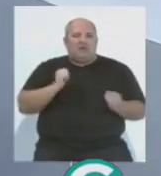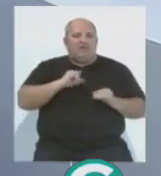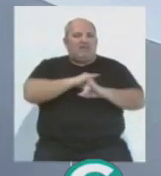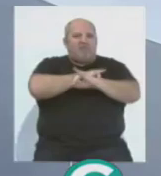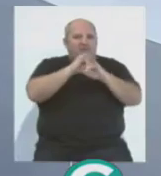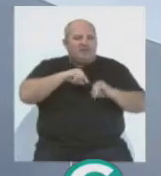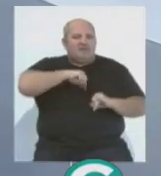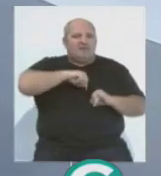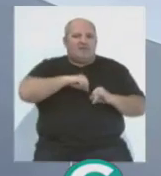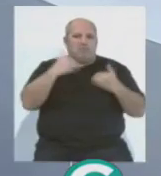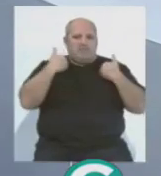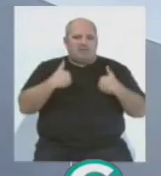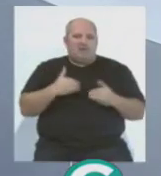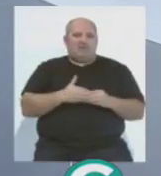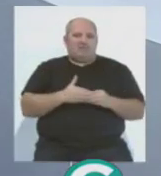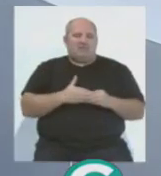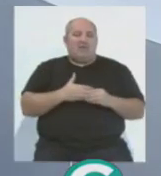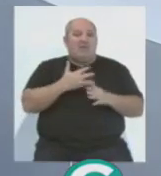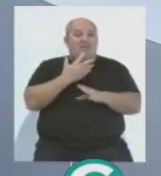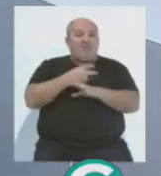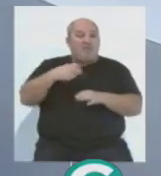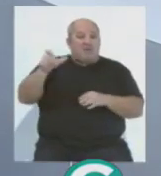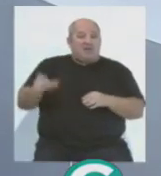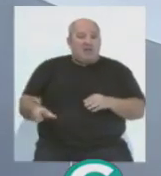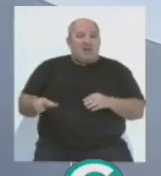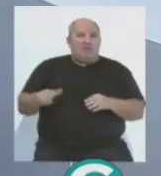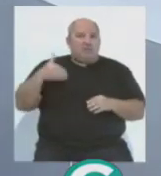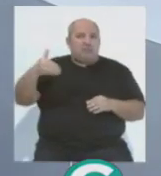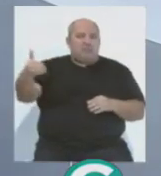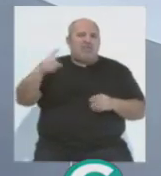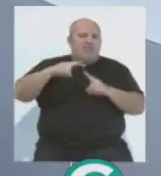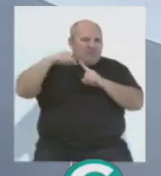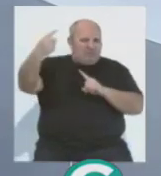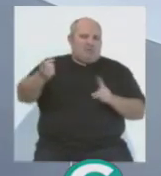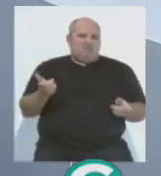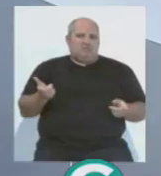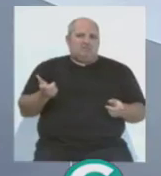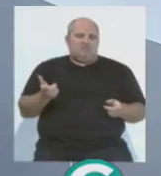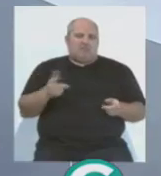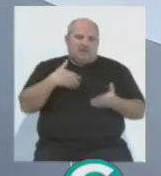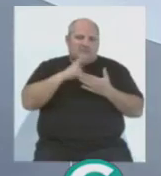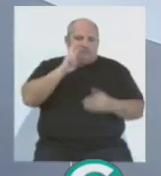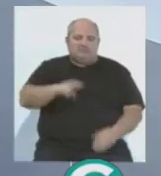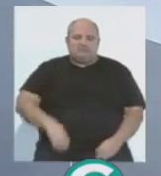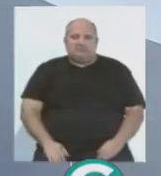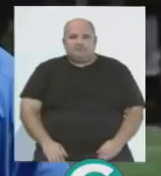felices y tienen que ser personas. Lo de futbolista profesional vendrá después. Hasta luego.